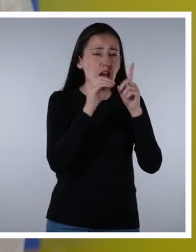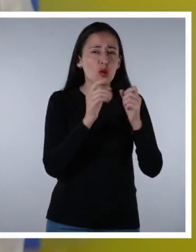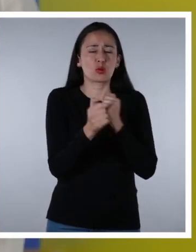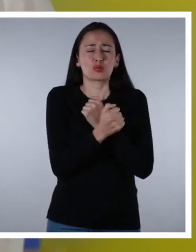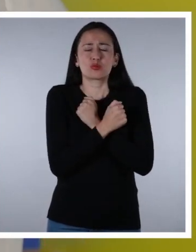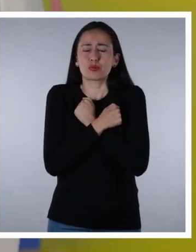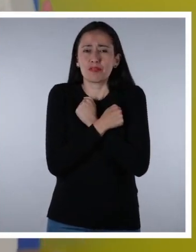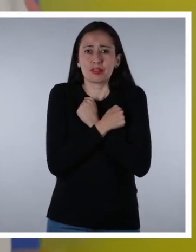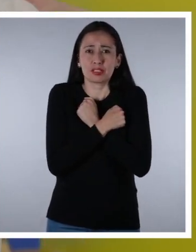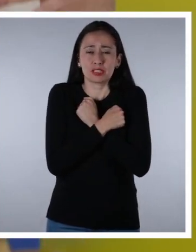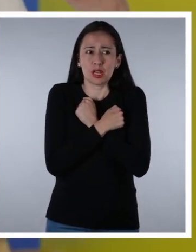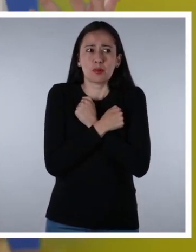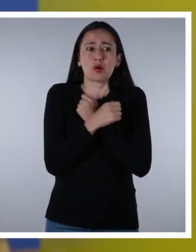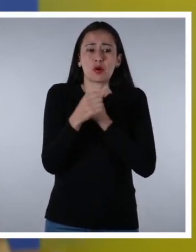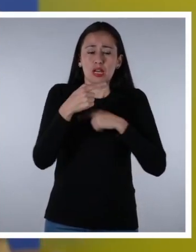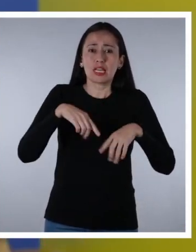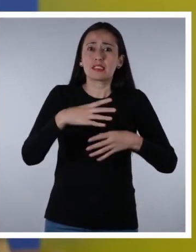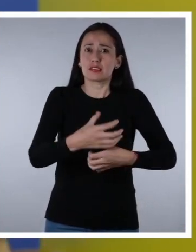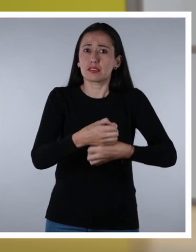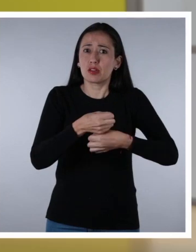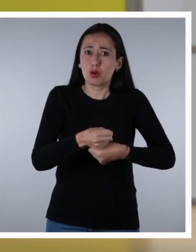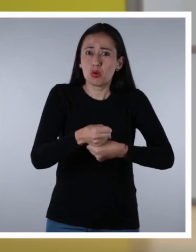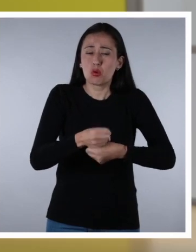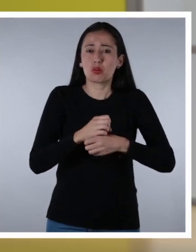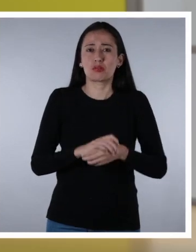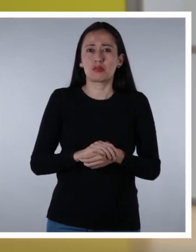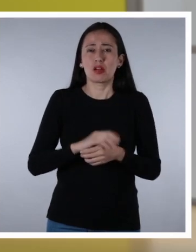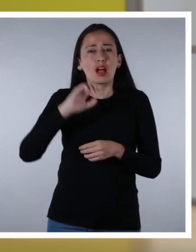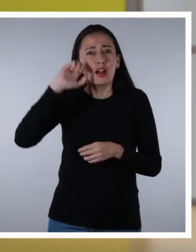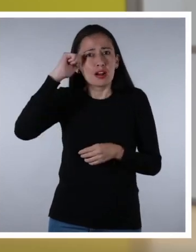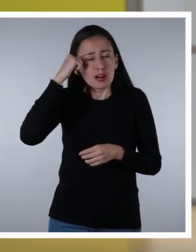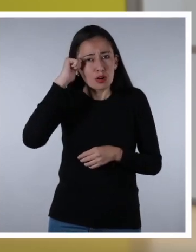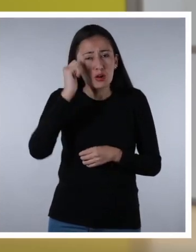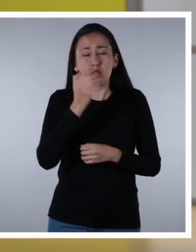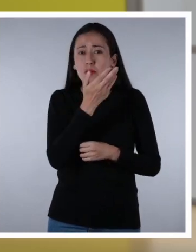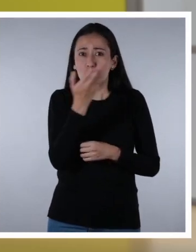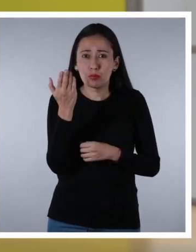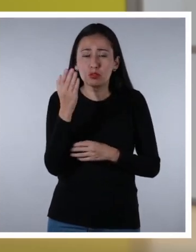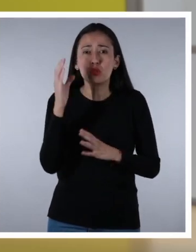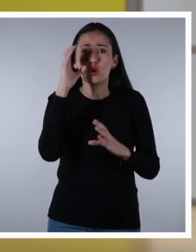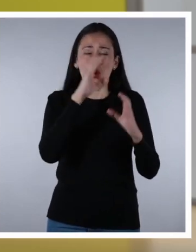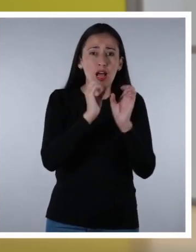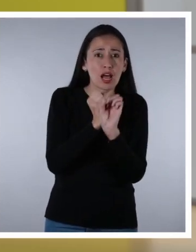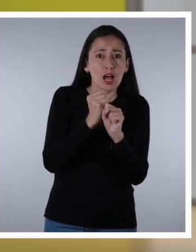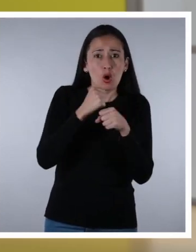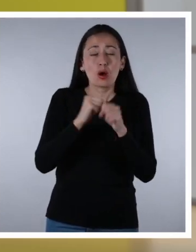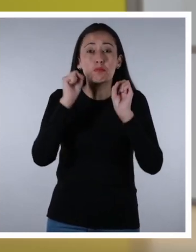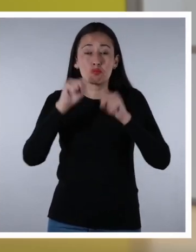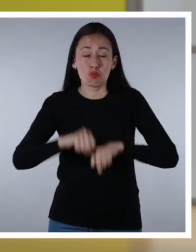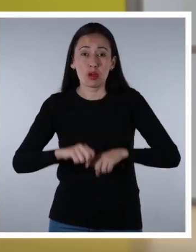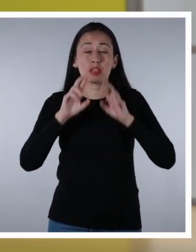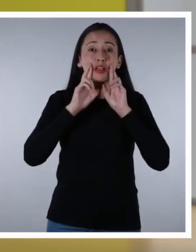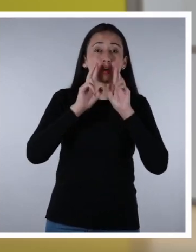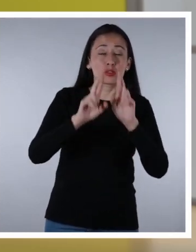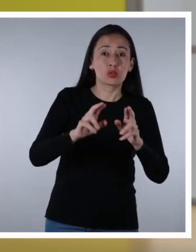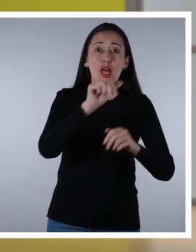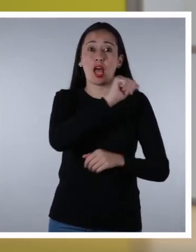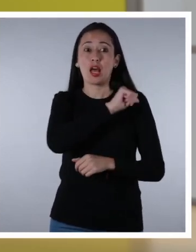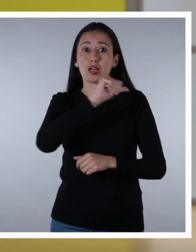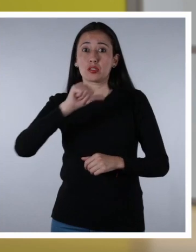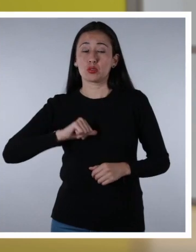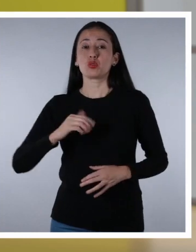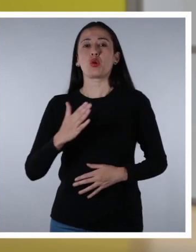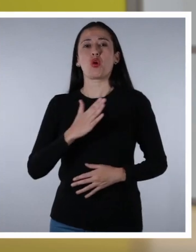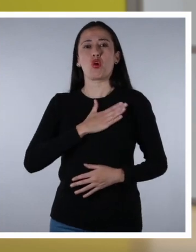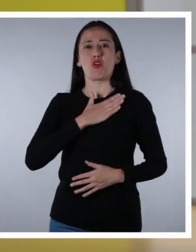afectivo y en medio de un círculo seguro. Recordemos que la forma en que lo hagamos puede determinar una actitud de